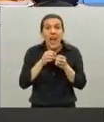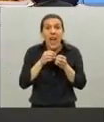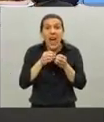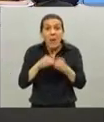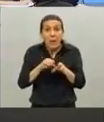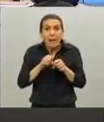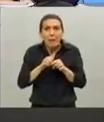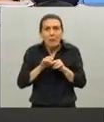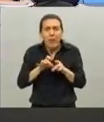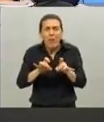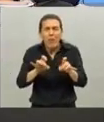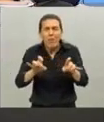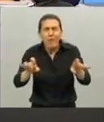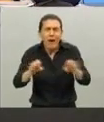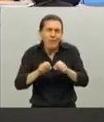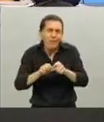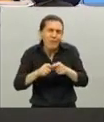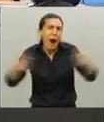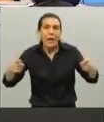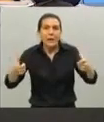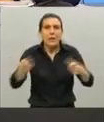multiplicación es mucho mayor.